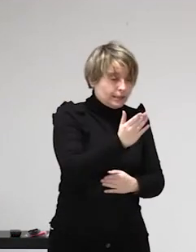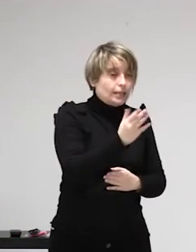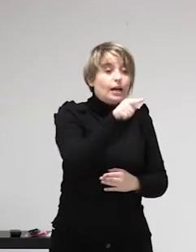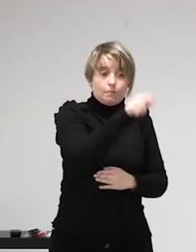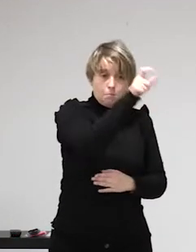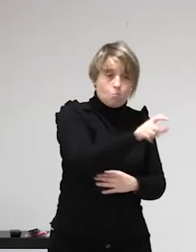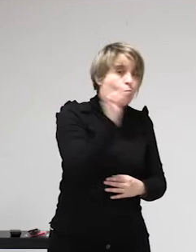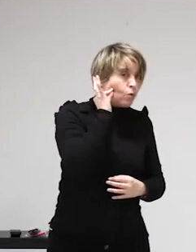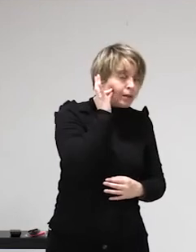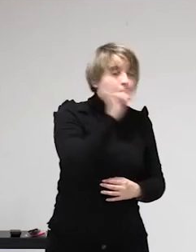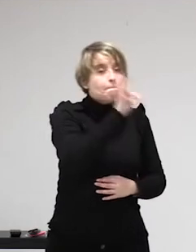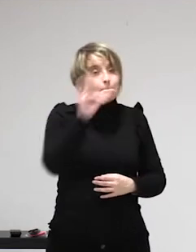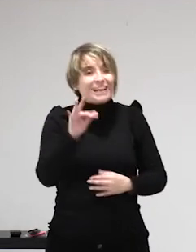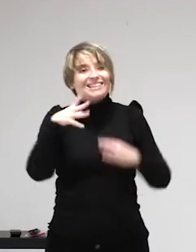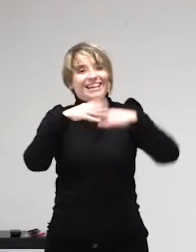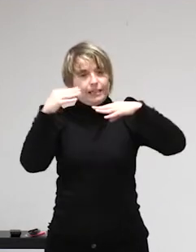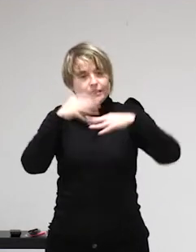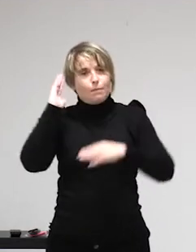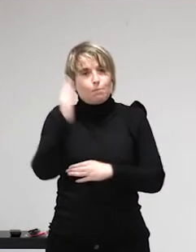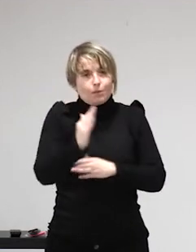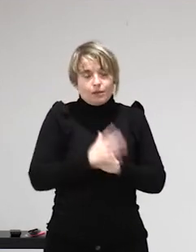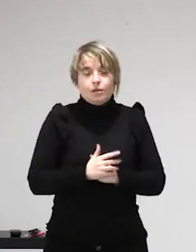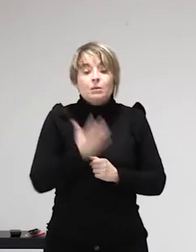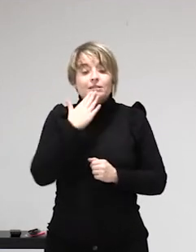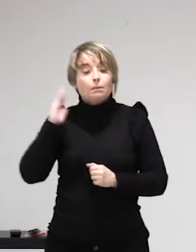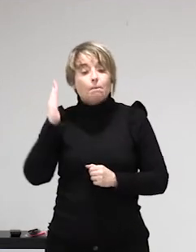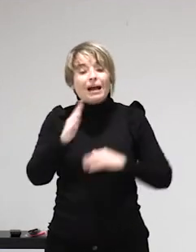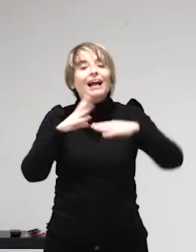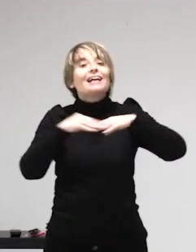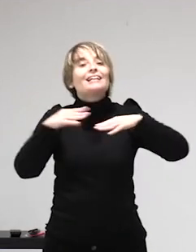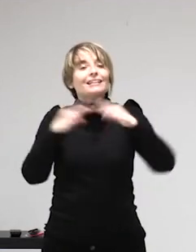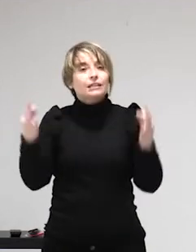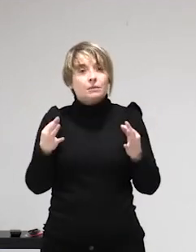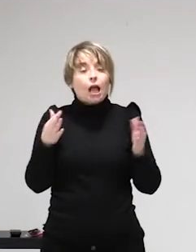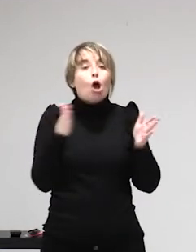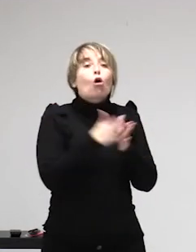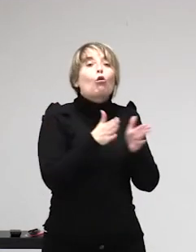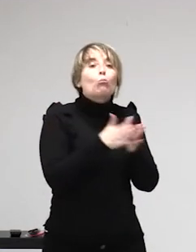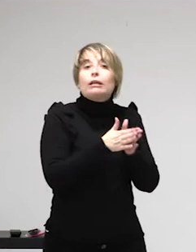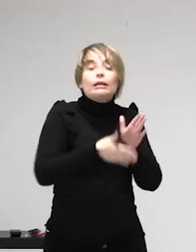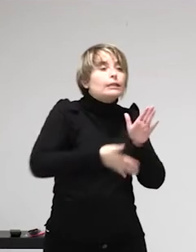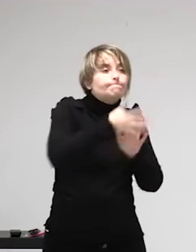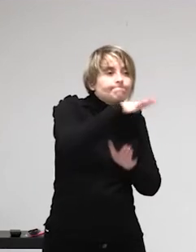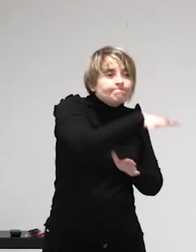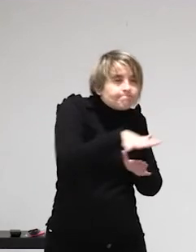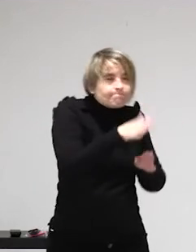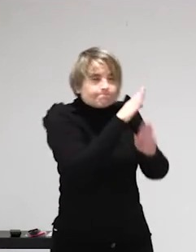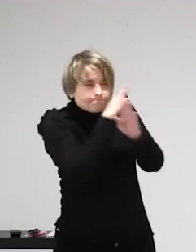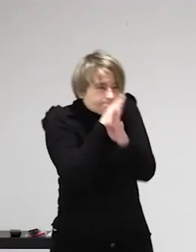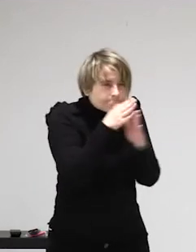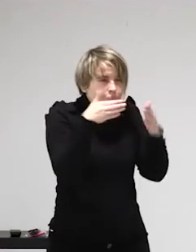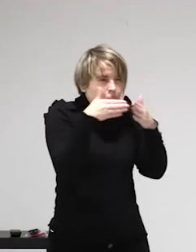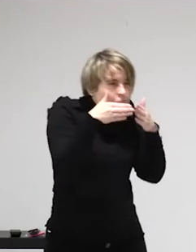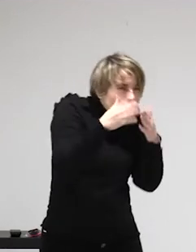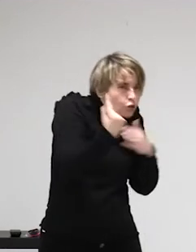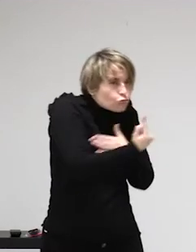nombraba la ley Mordaza algunas ordenanzas municipales y lo que suponen no son ese ejercicio diario. Vale, pues como decía el regulacionismo lo